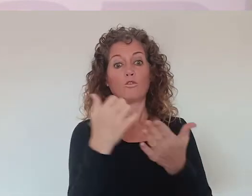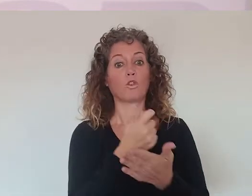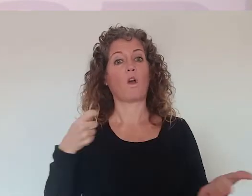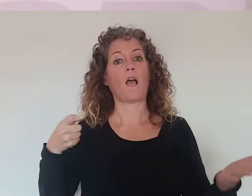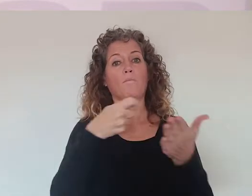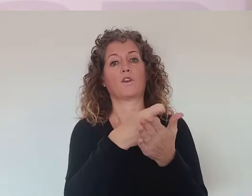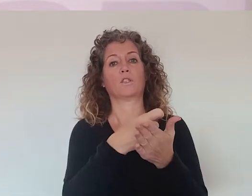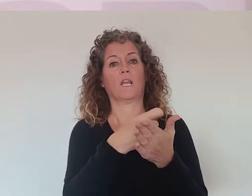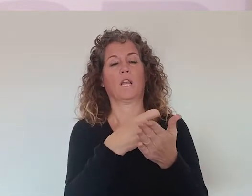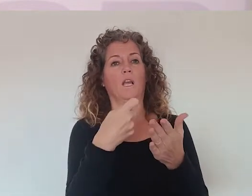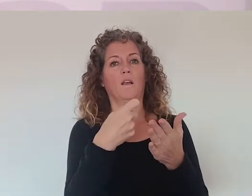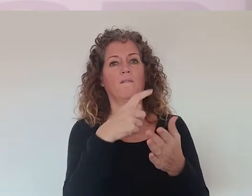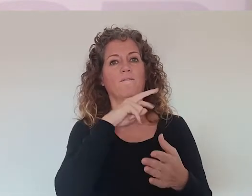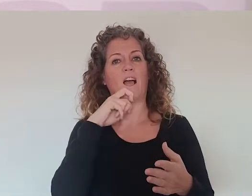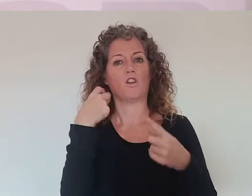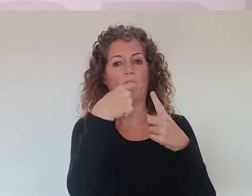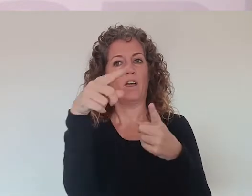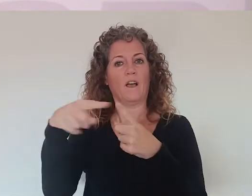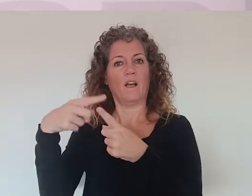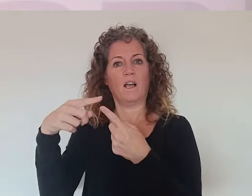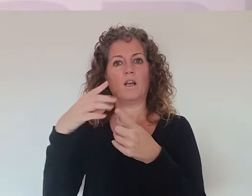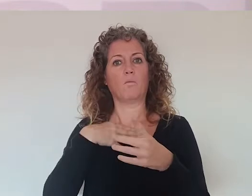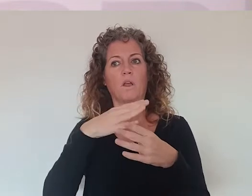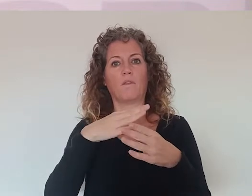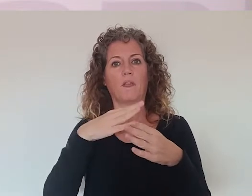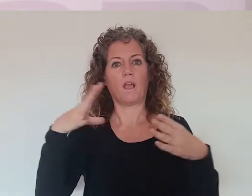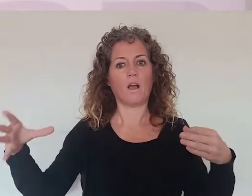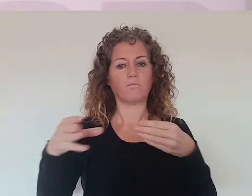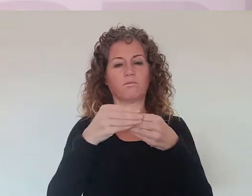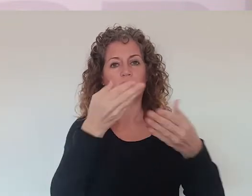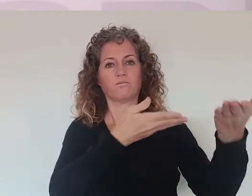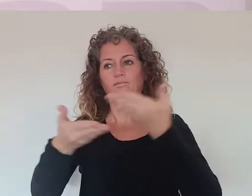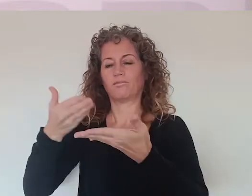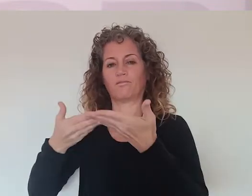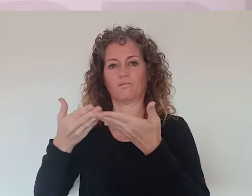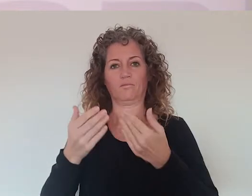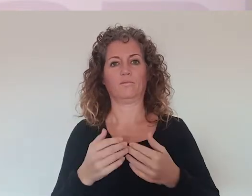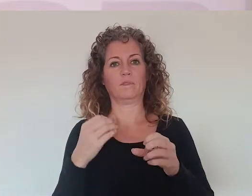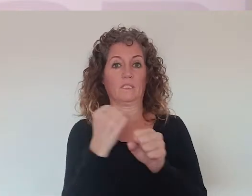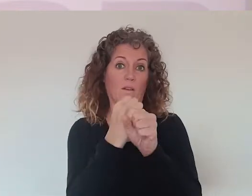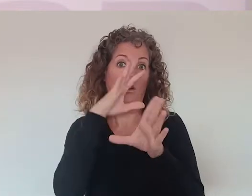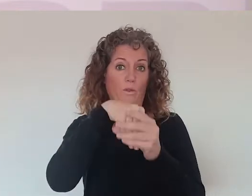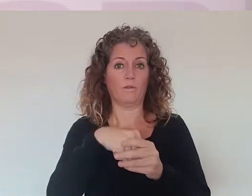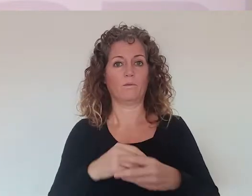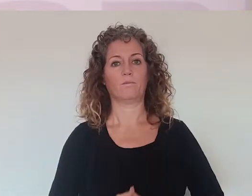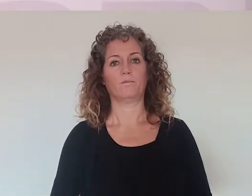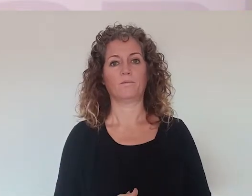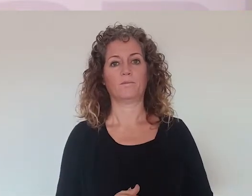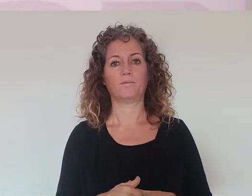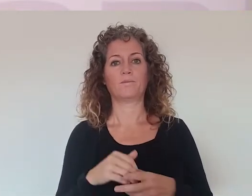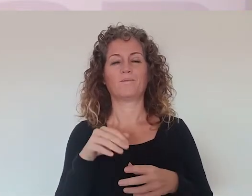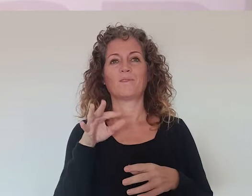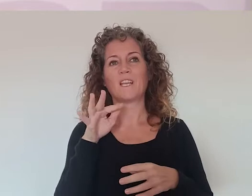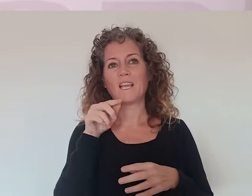edades, porque todos podemos aportar cosas y valores muy diferentes y muy complementarios en nuestra empresa, en nuestro lugar de